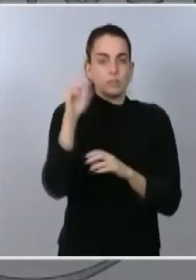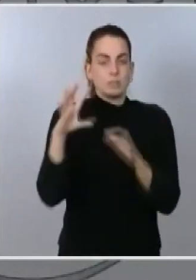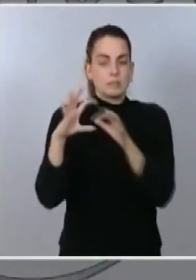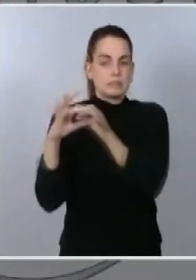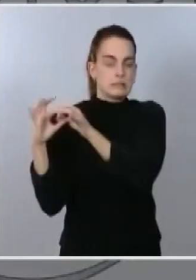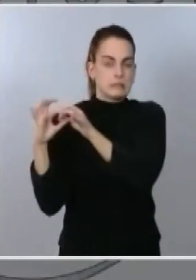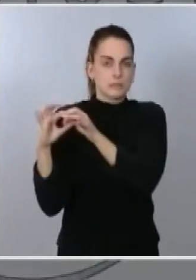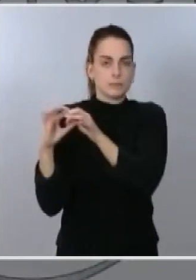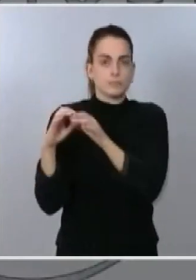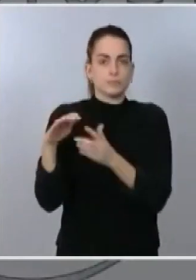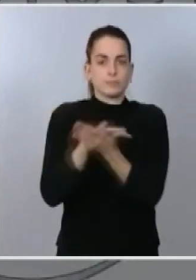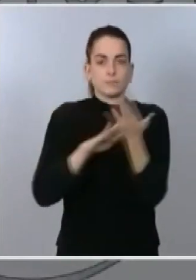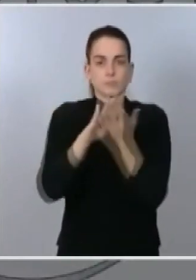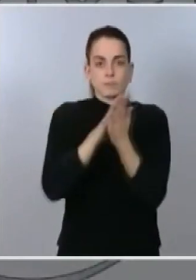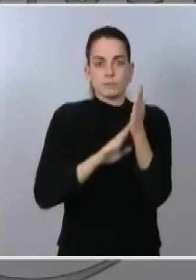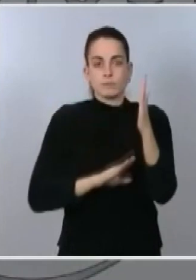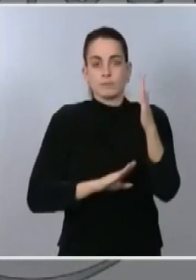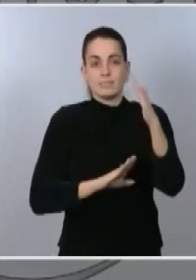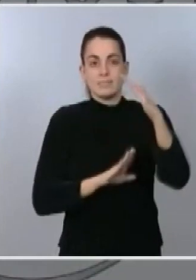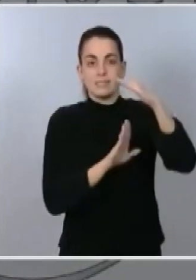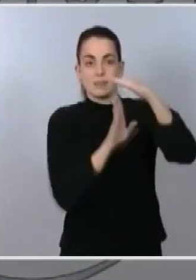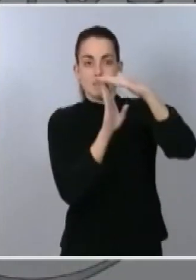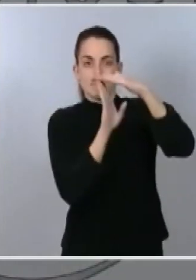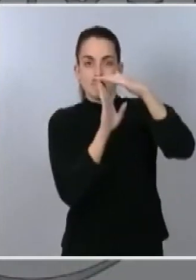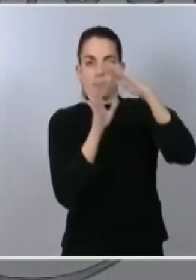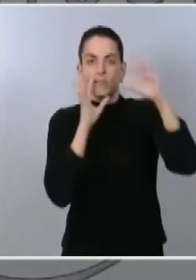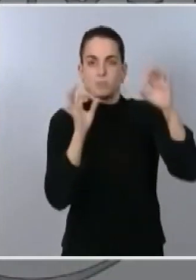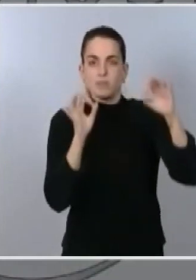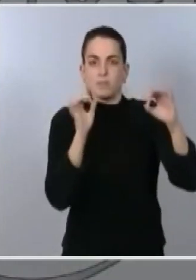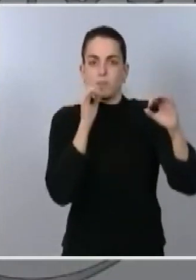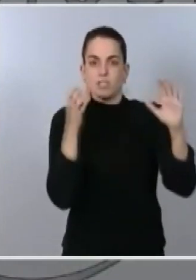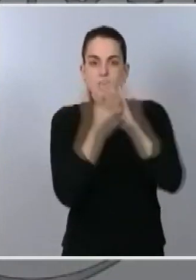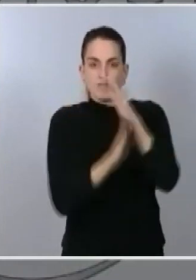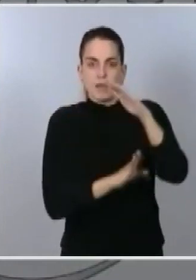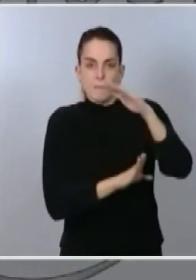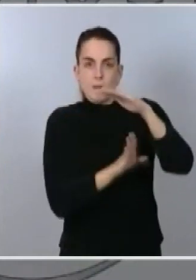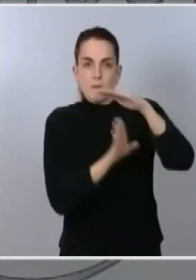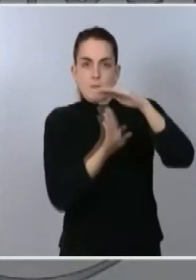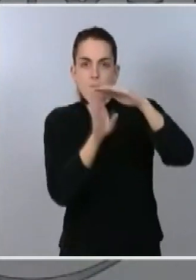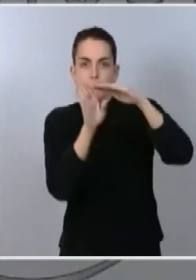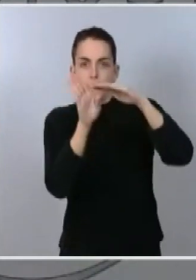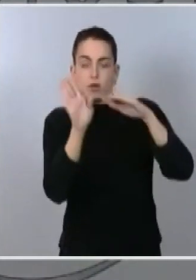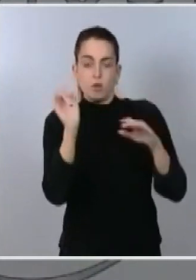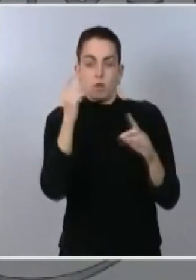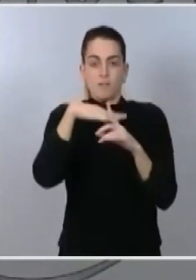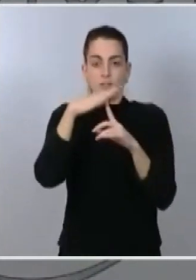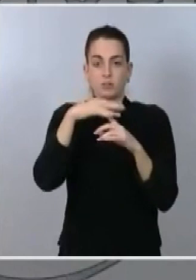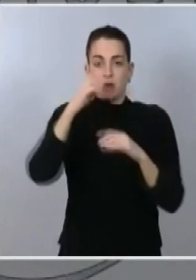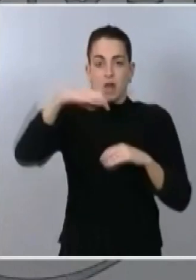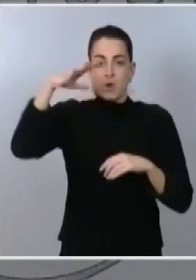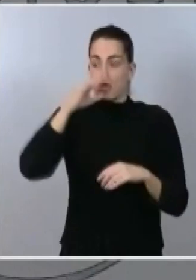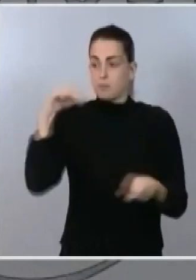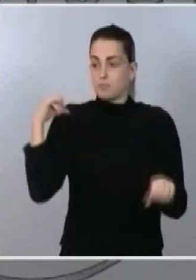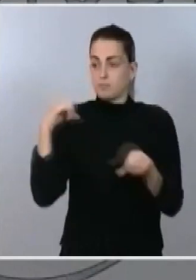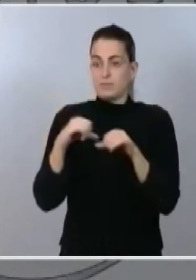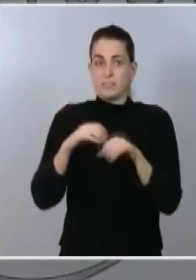de un pico concreto, pero no de la tendencia que viene arrojando la factura de la luz, que desde la llegada de este Gobierno